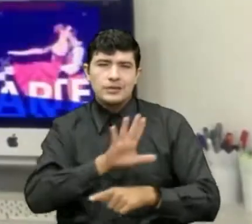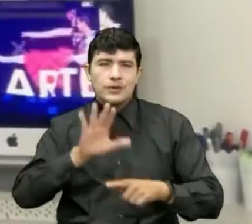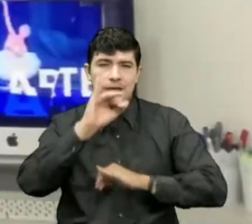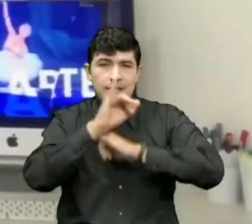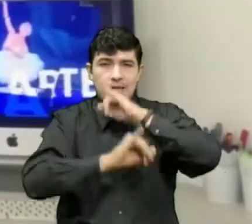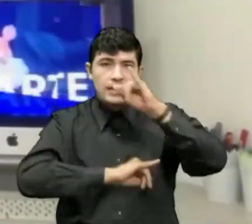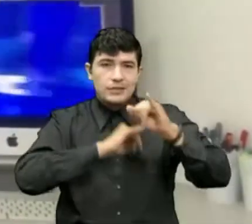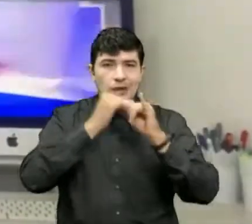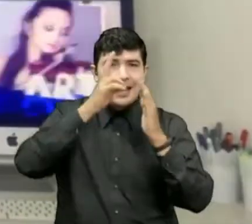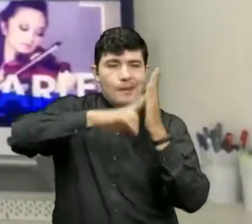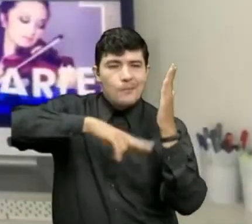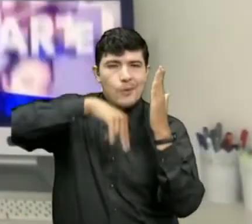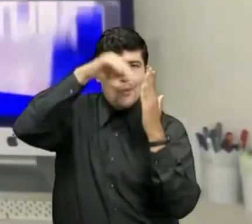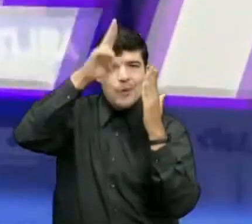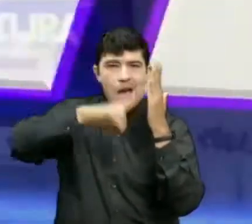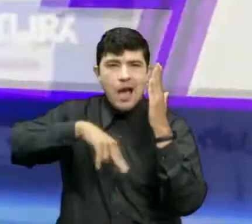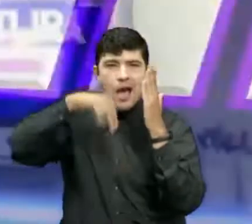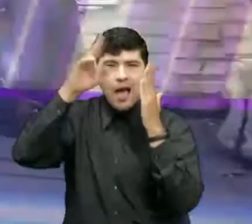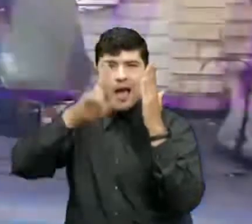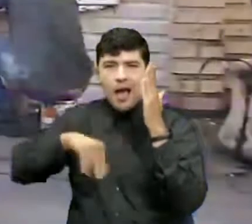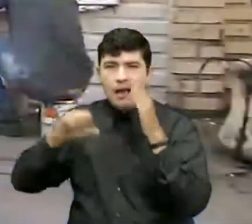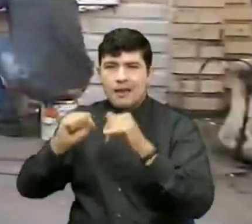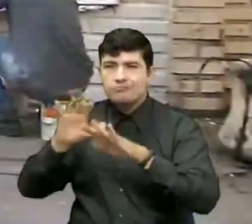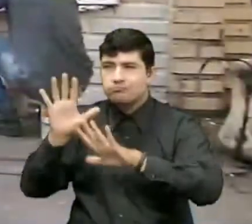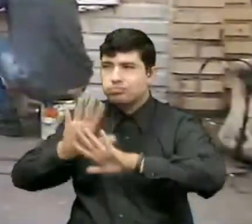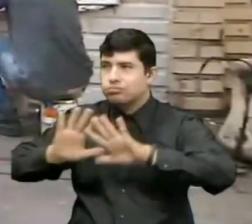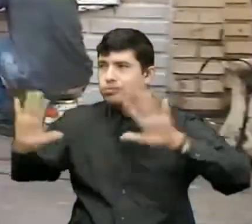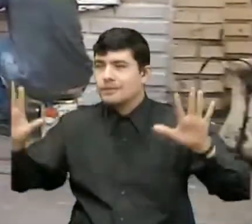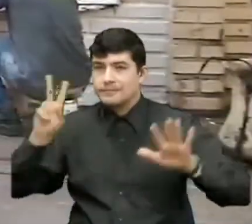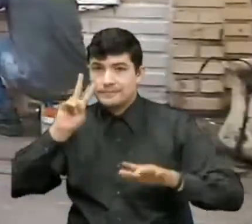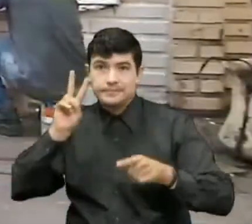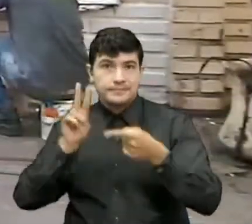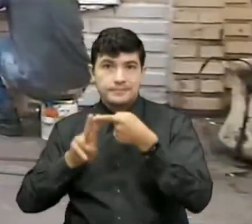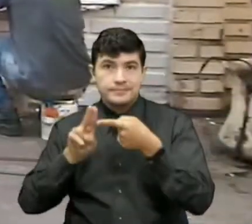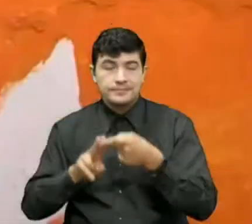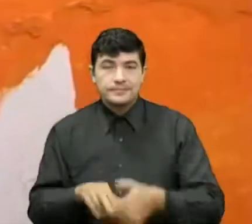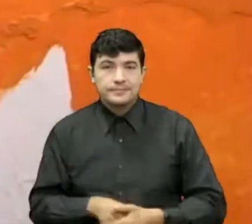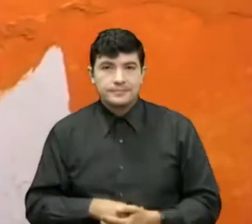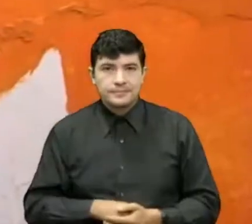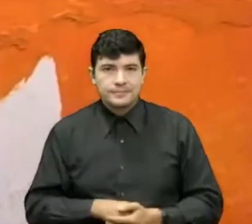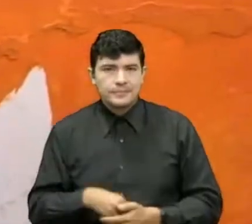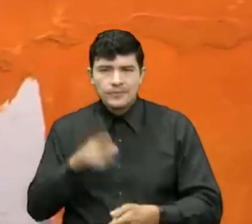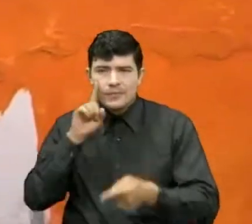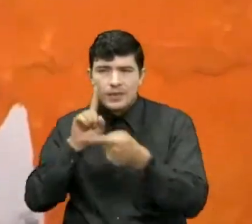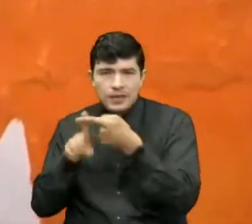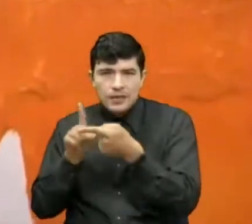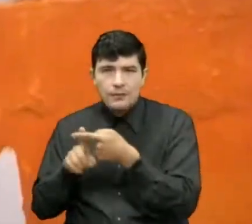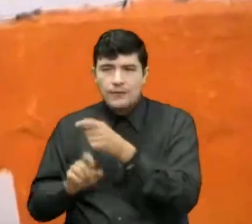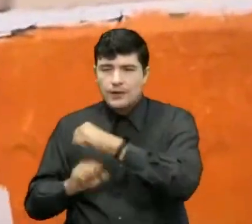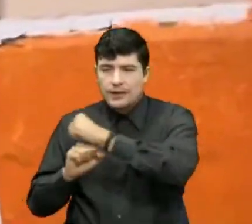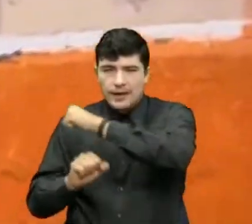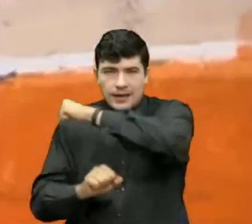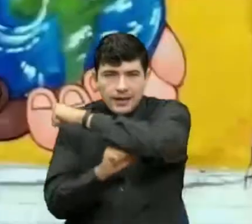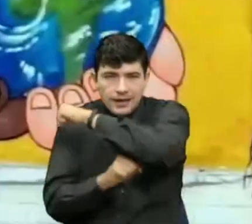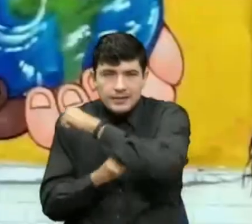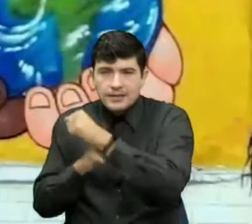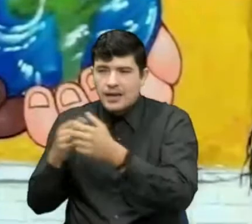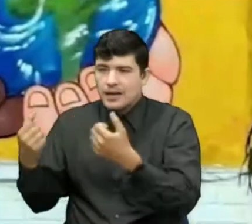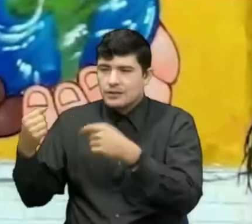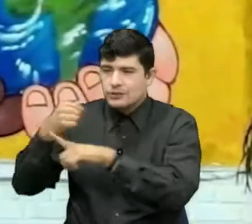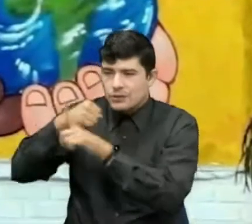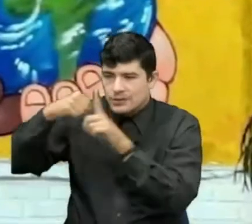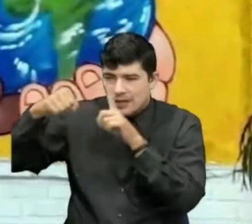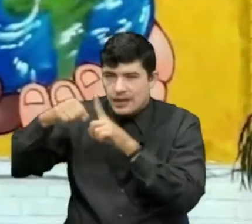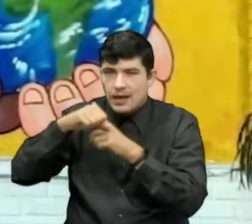A continuación, todos los detalles. Con el objetivo de integrar a los pueblos, fortalecer el tejido social del territorio y